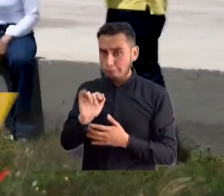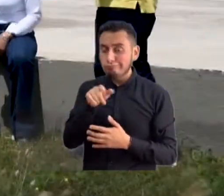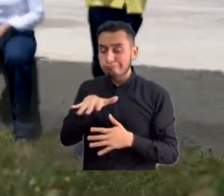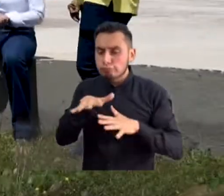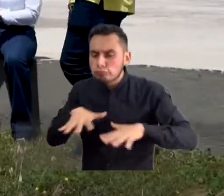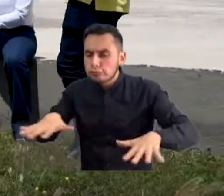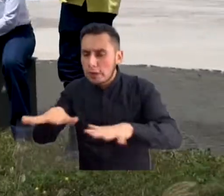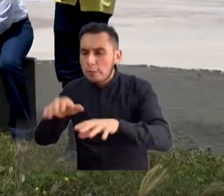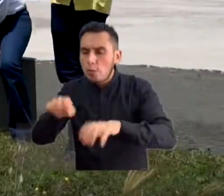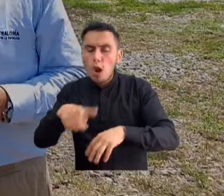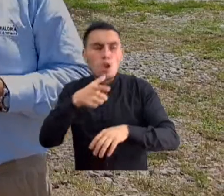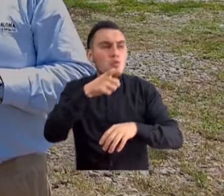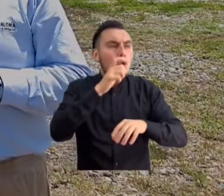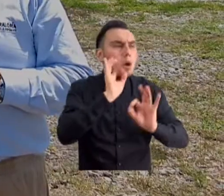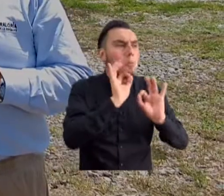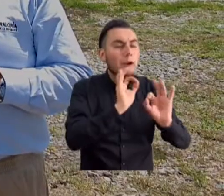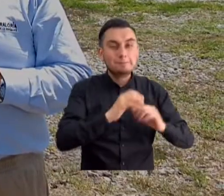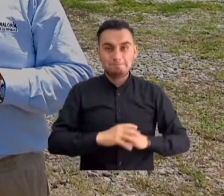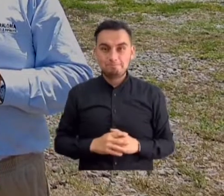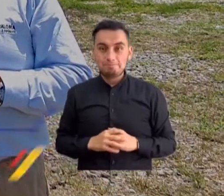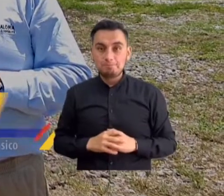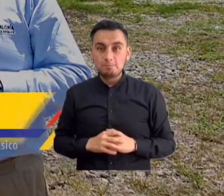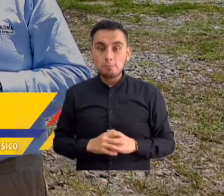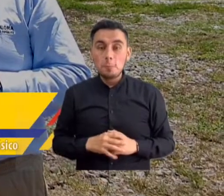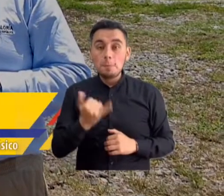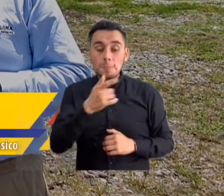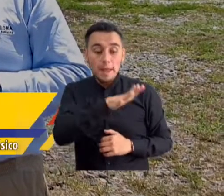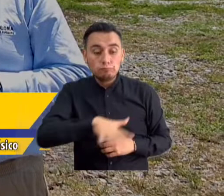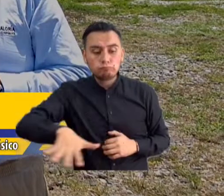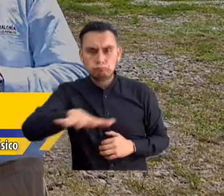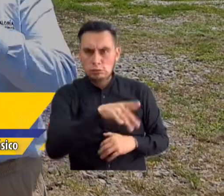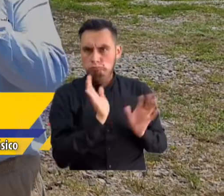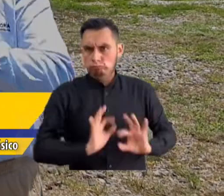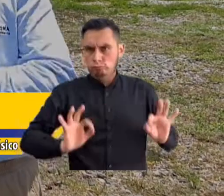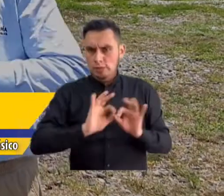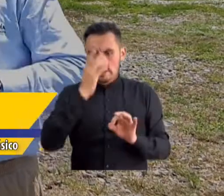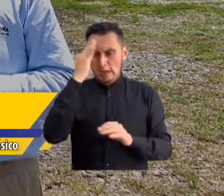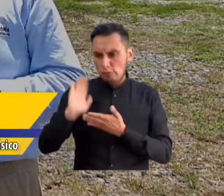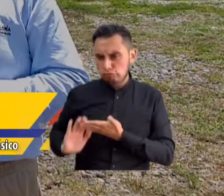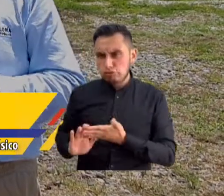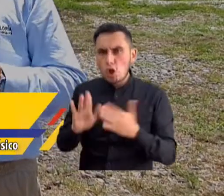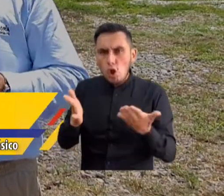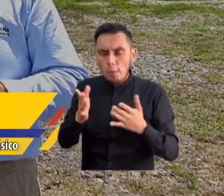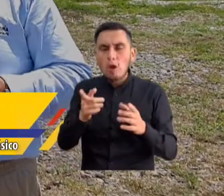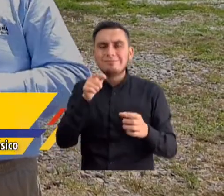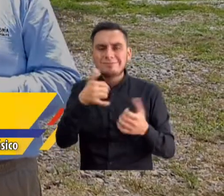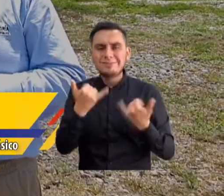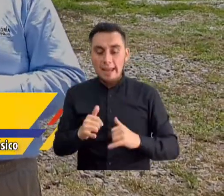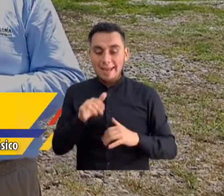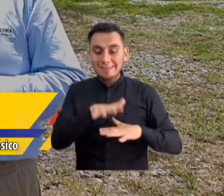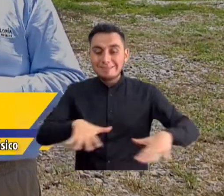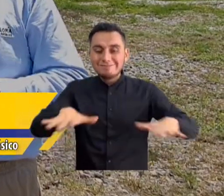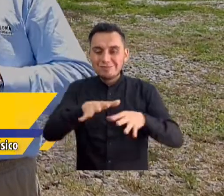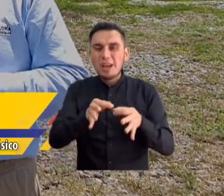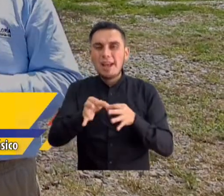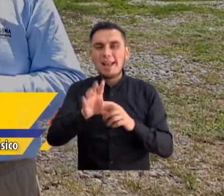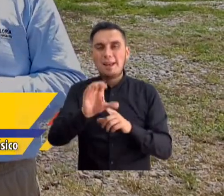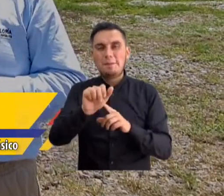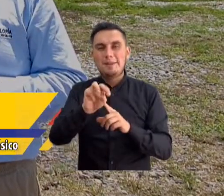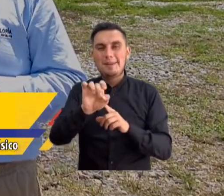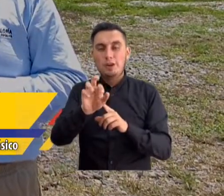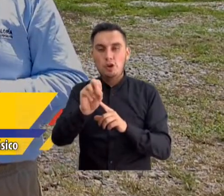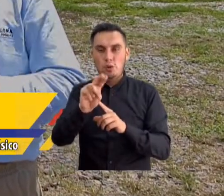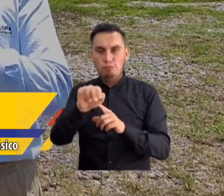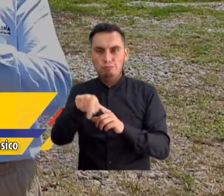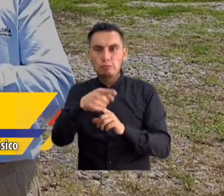potable para la población. La Contraloría delegada para el sector de vivienda y saneamiento básico se encuentra hoy en el corregimiento de camarones en el